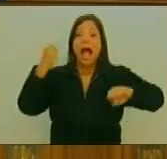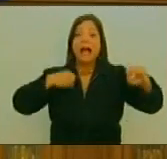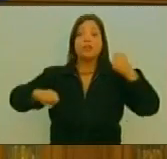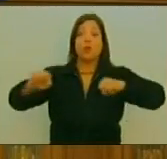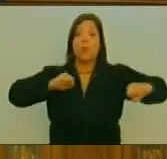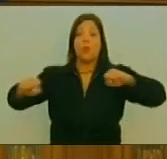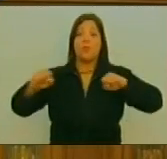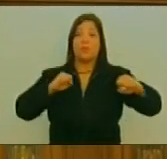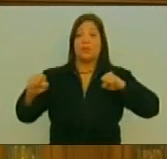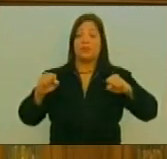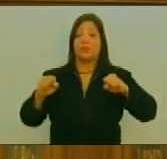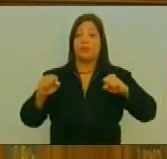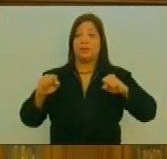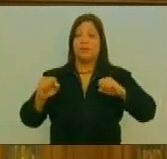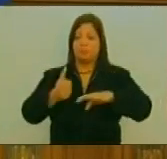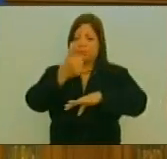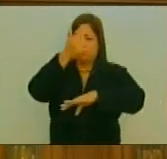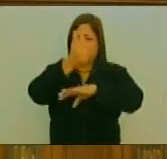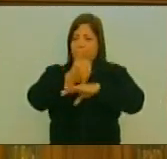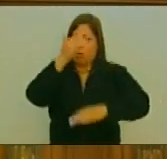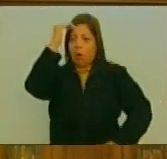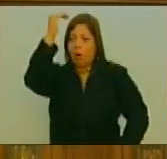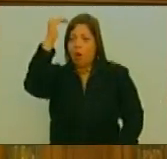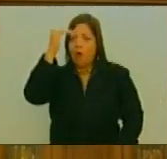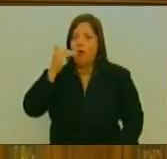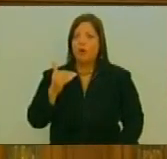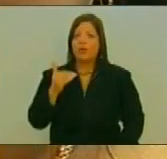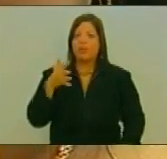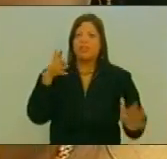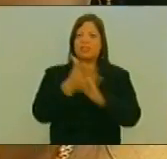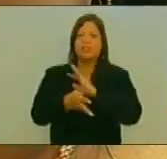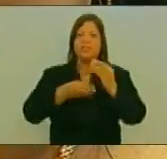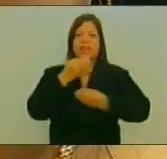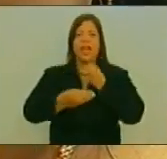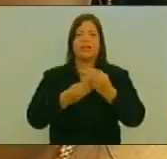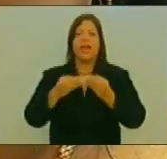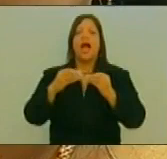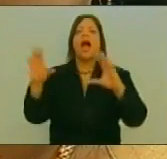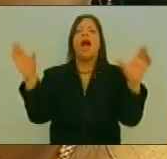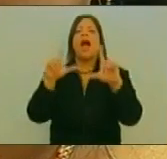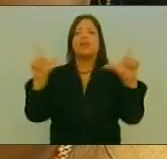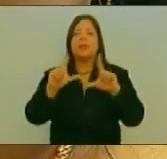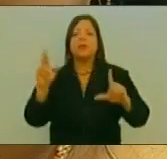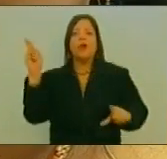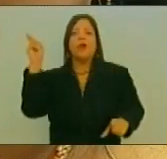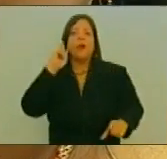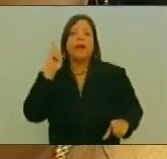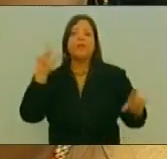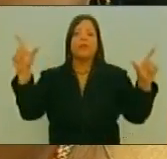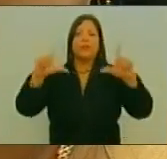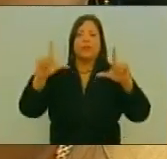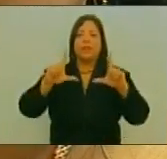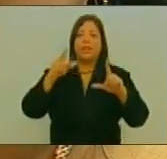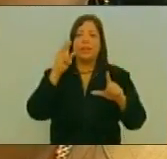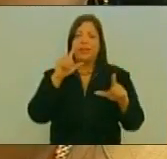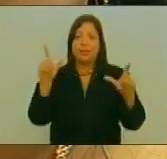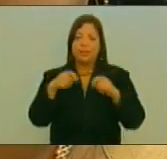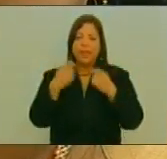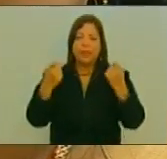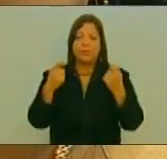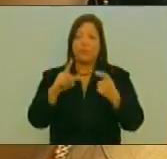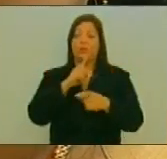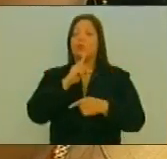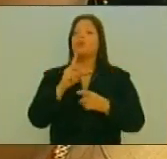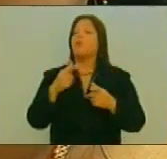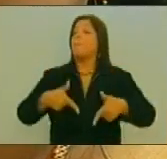permitan Colocar en orden El papel De los medios De comunicación En nuestro país No